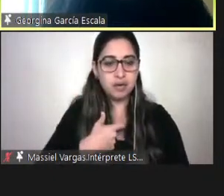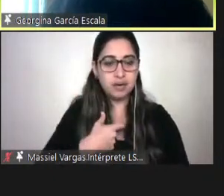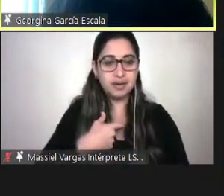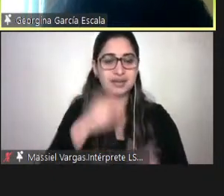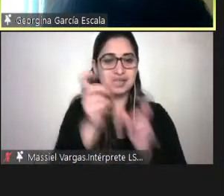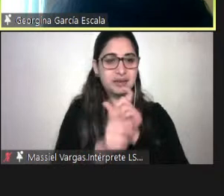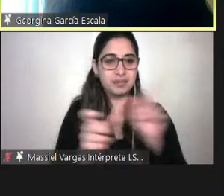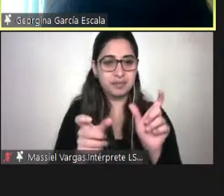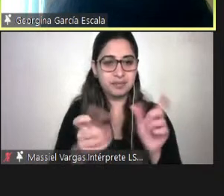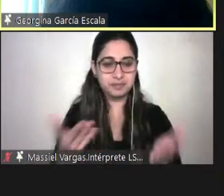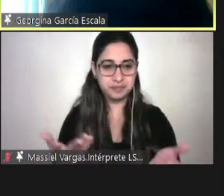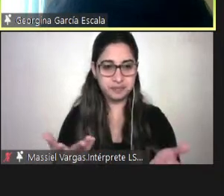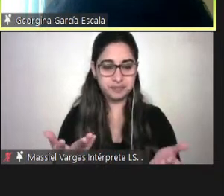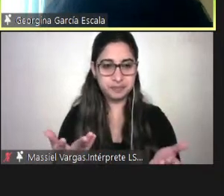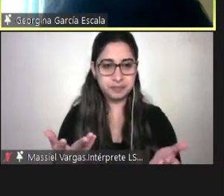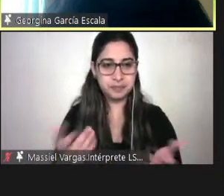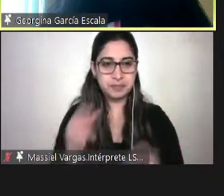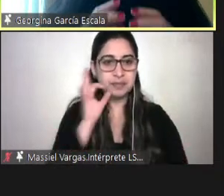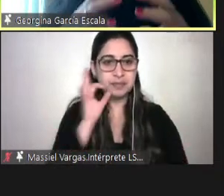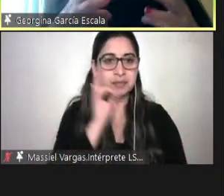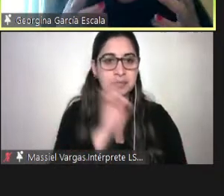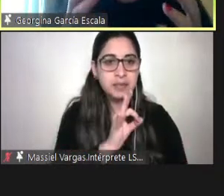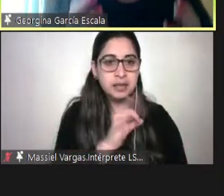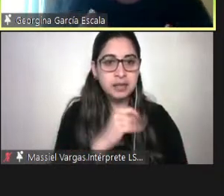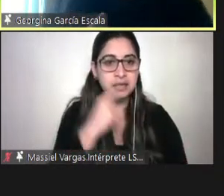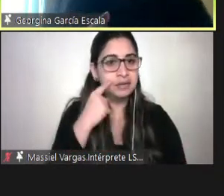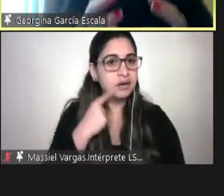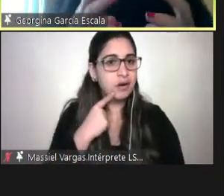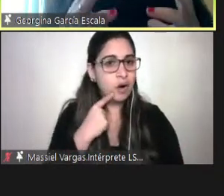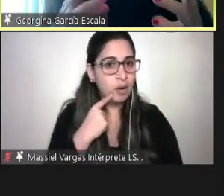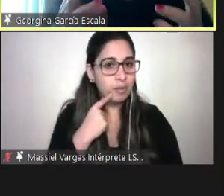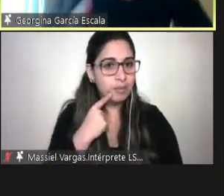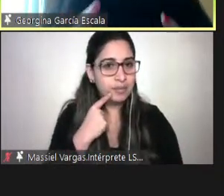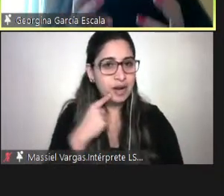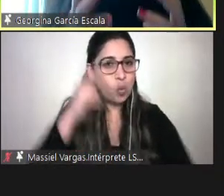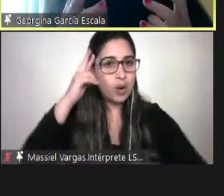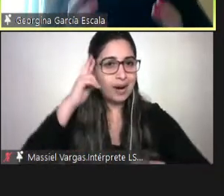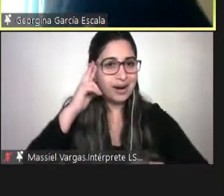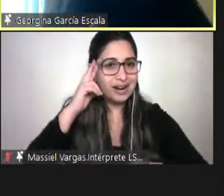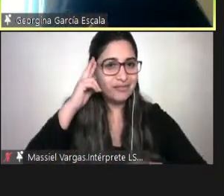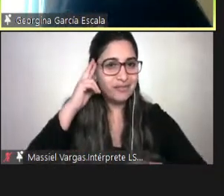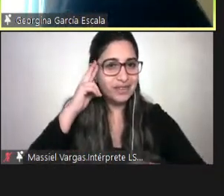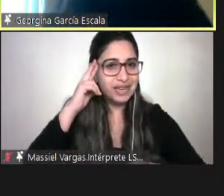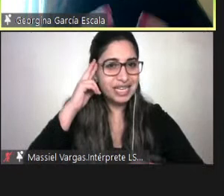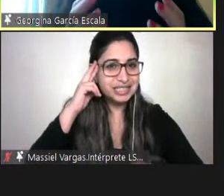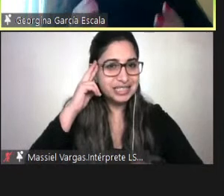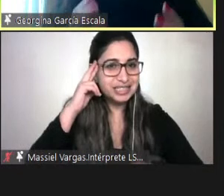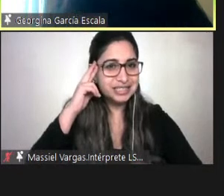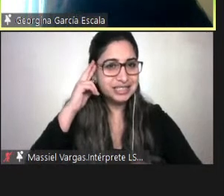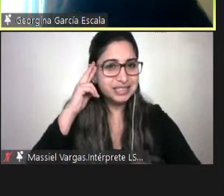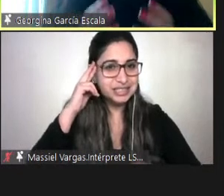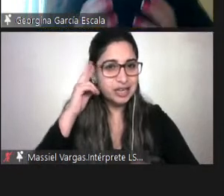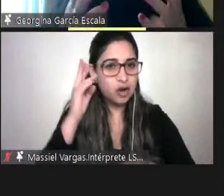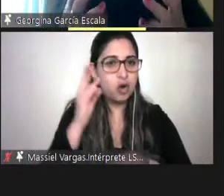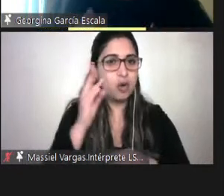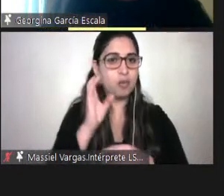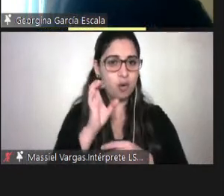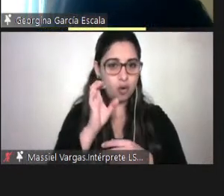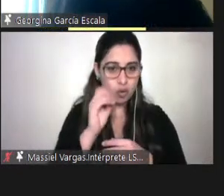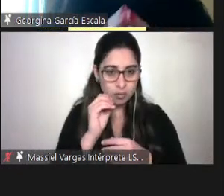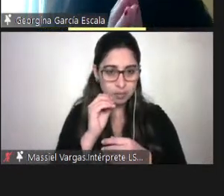plantea Humberto Giannini una reflexión como entes del Estado a hacer